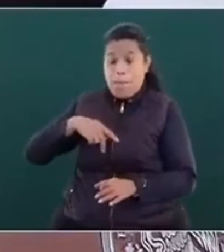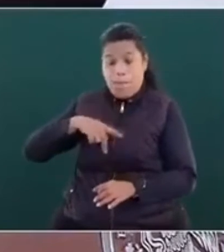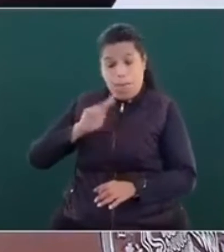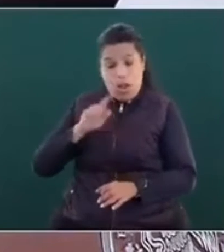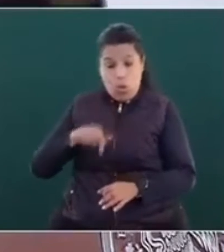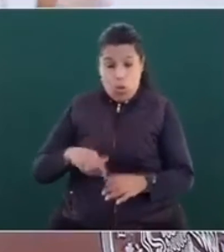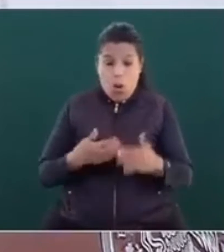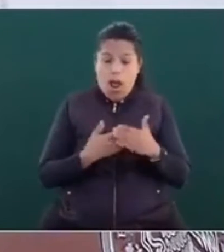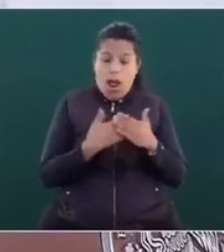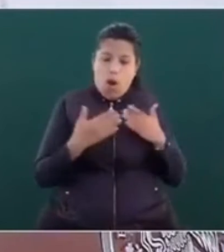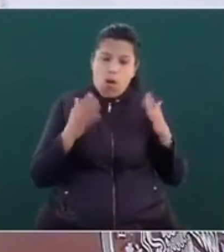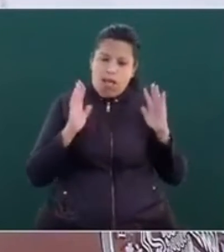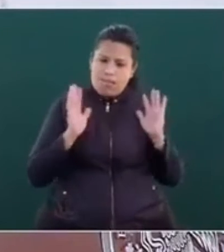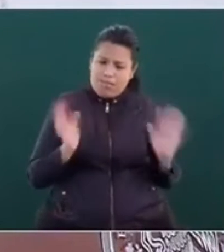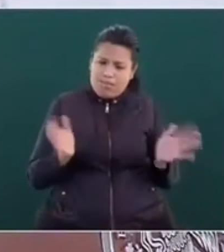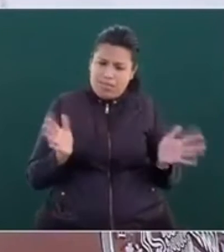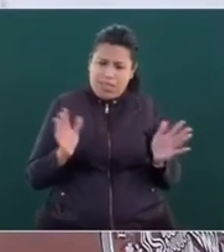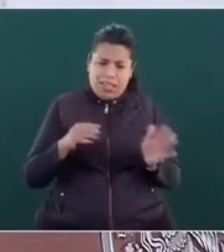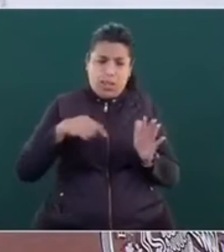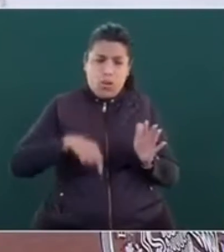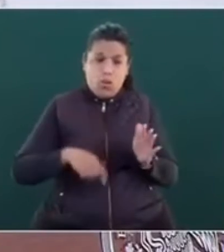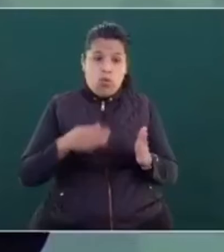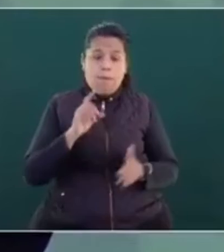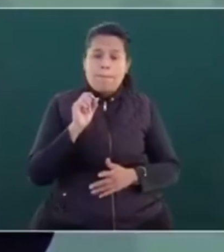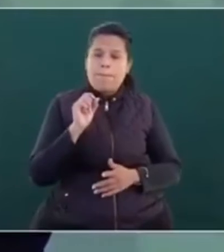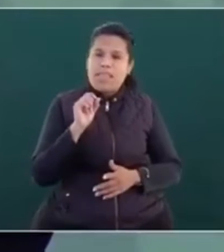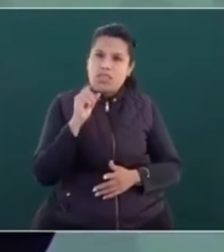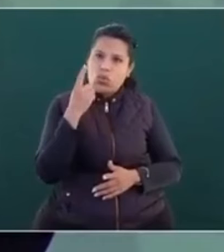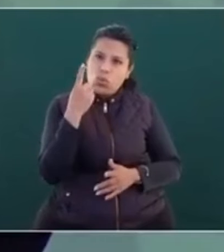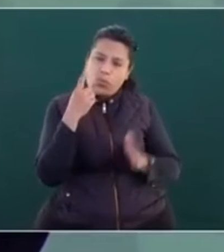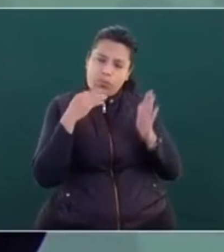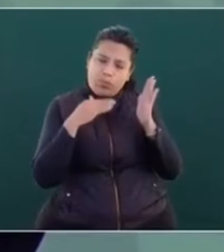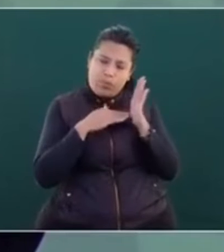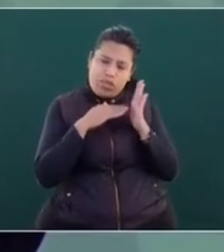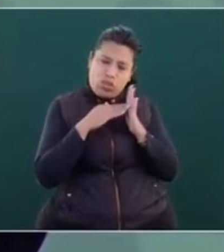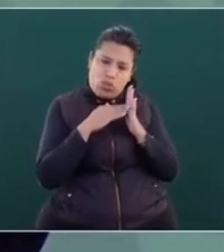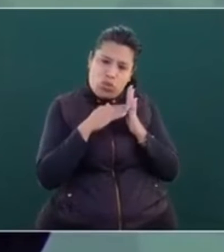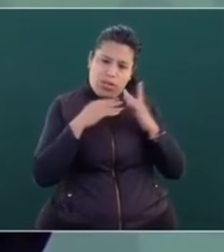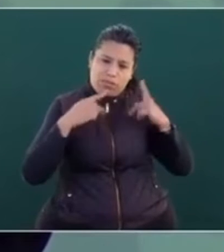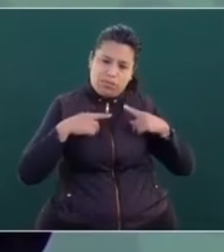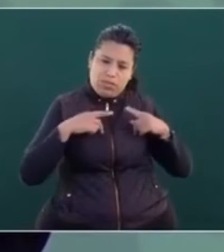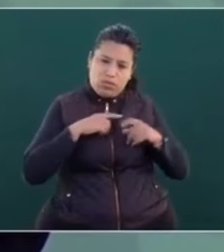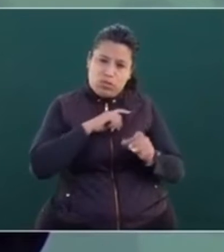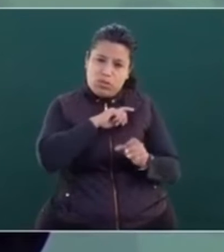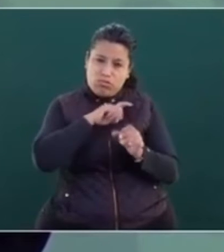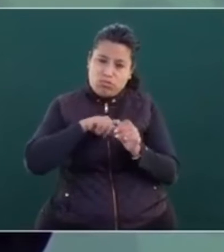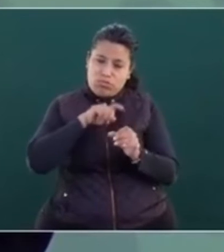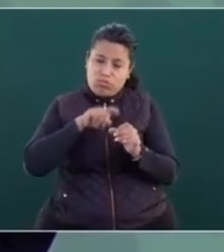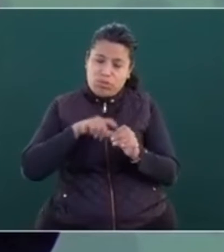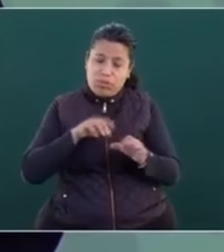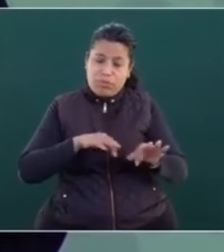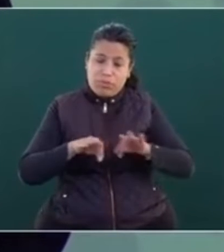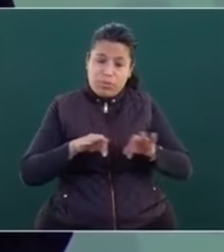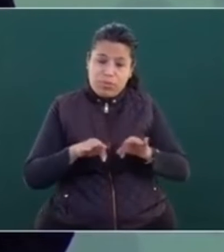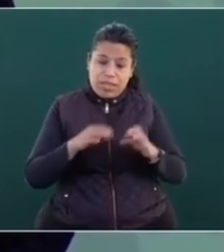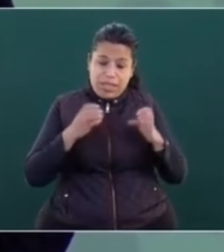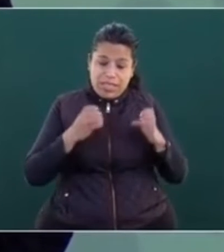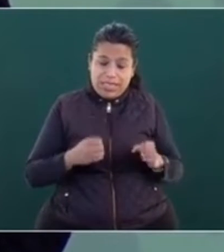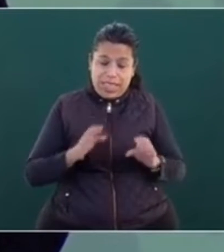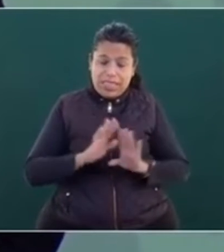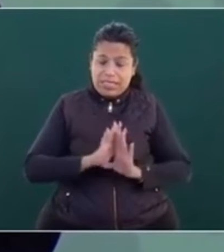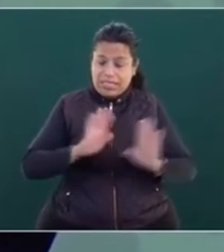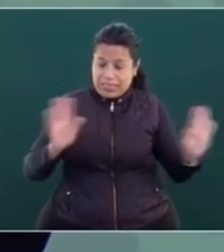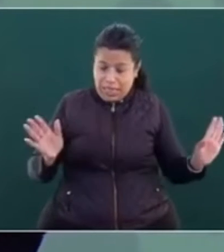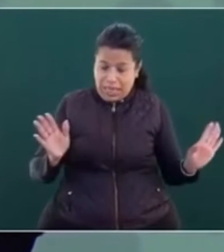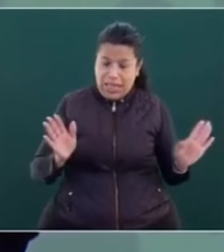estamos por llegar a 21 millones de trabajadores inscritos